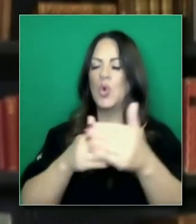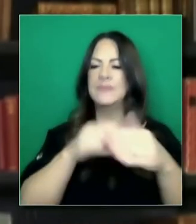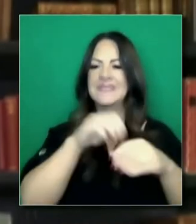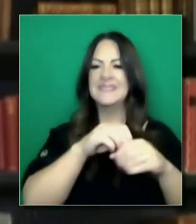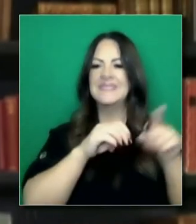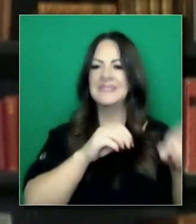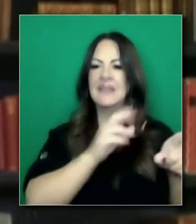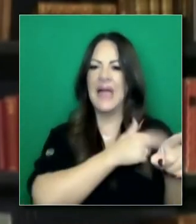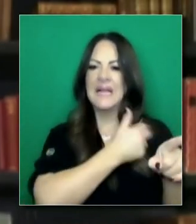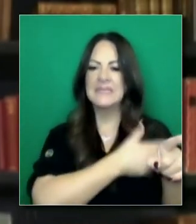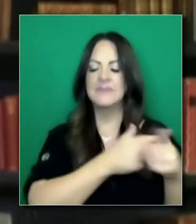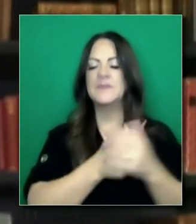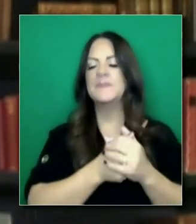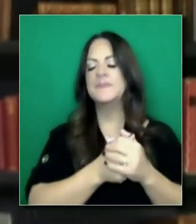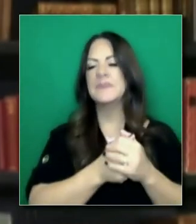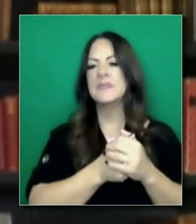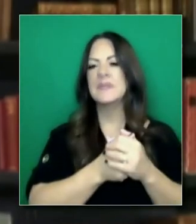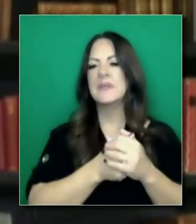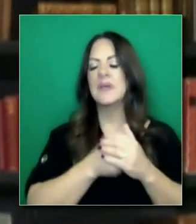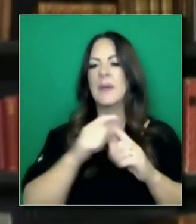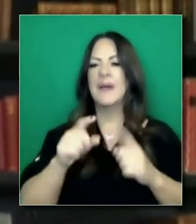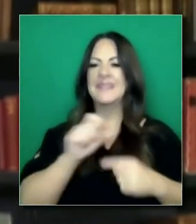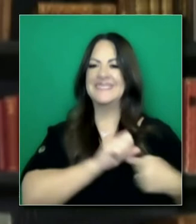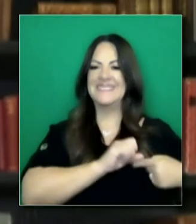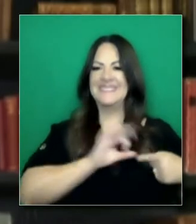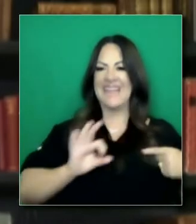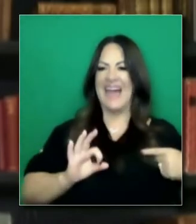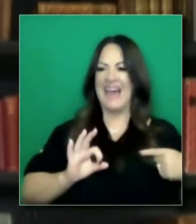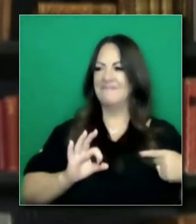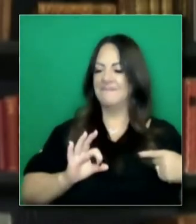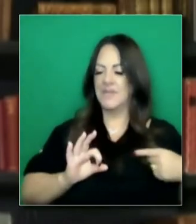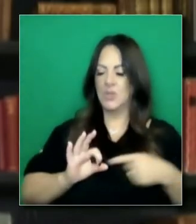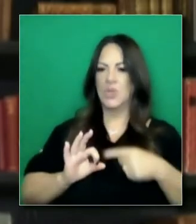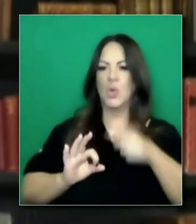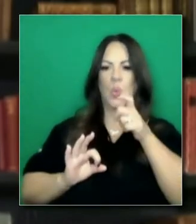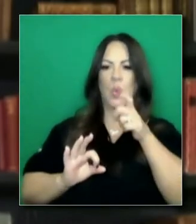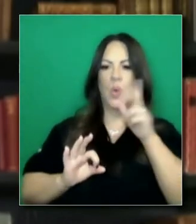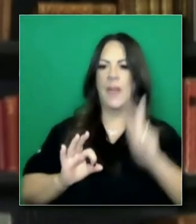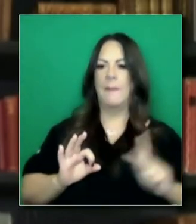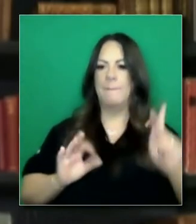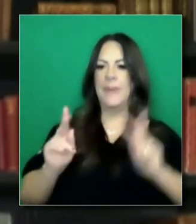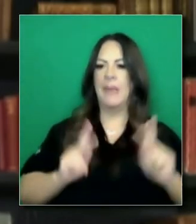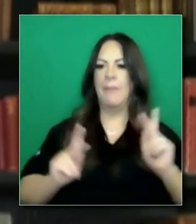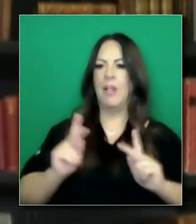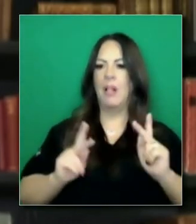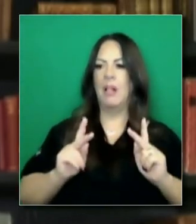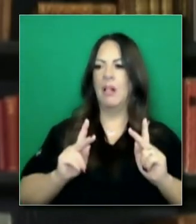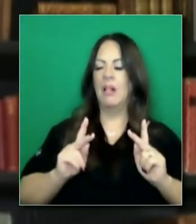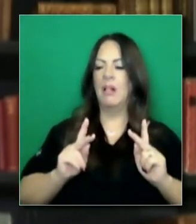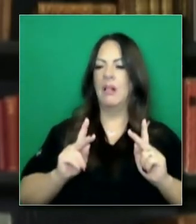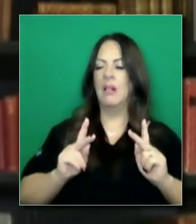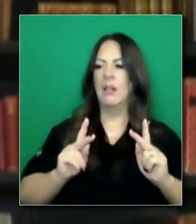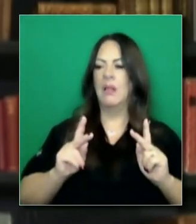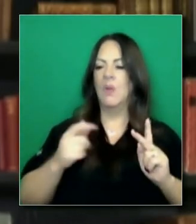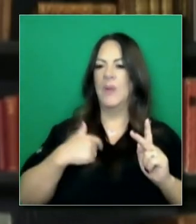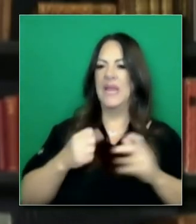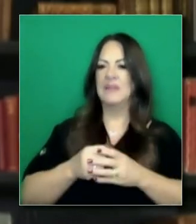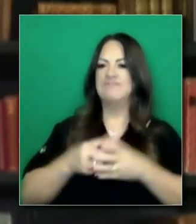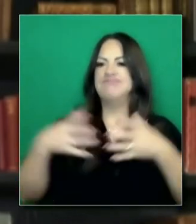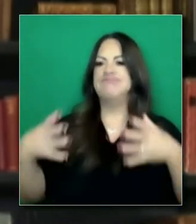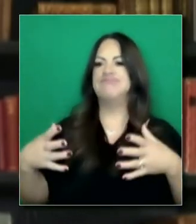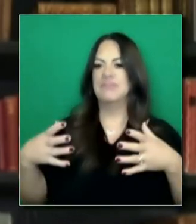actual de personal, que es un problema, definitivamente depende del hospital. Si es